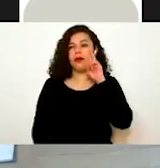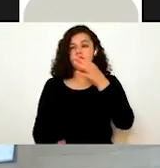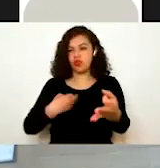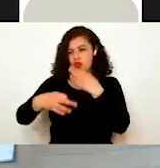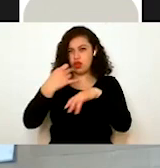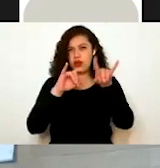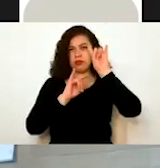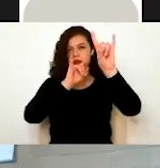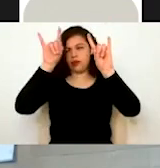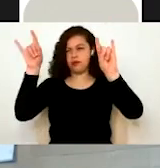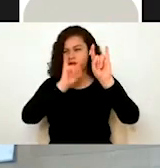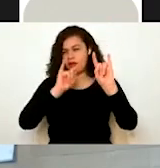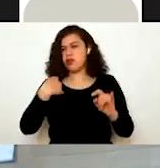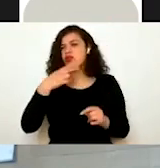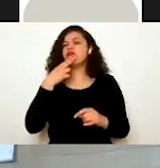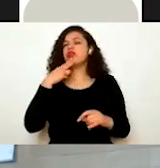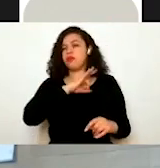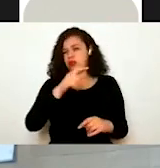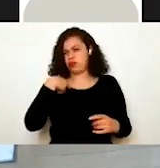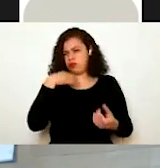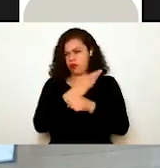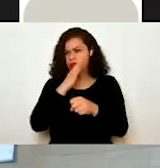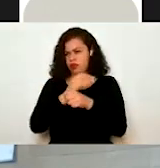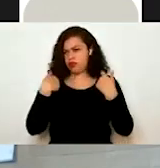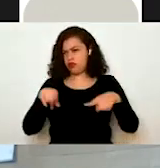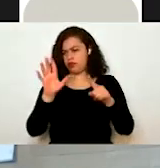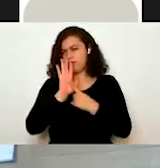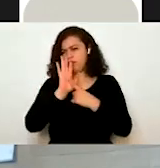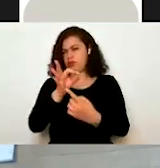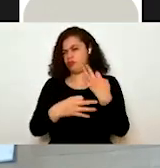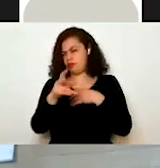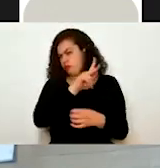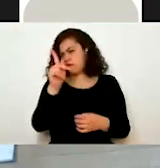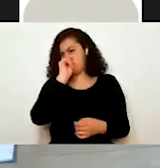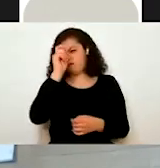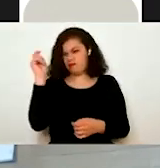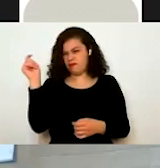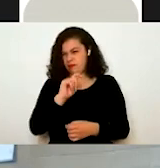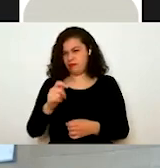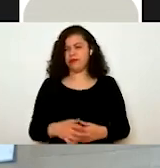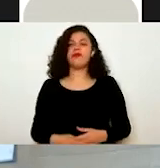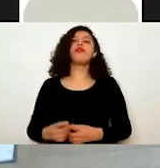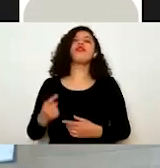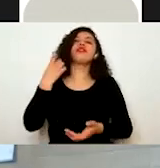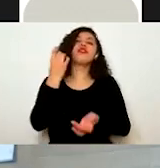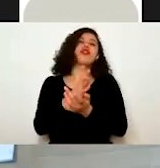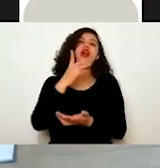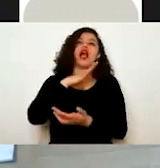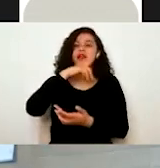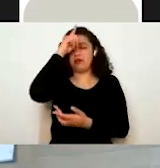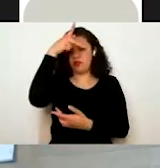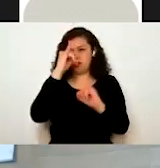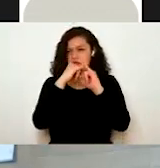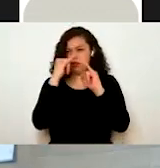caso, yo les voy a enseñar en un momento cuáles son todos. Aquí nada más son los que tenemos habilitados para esa institución.